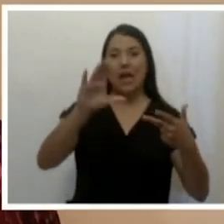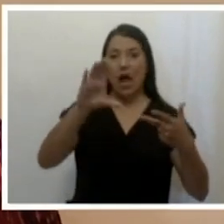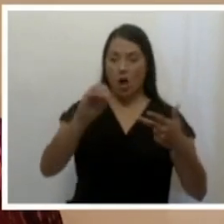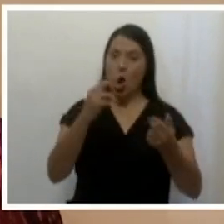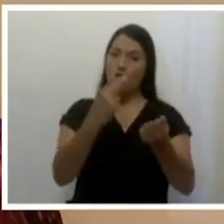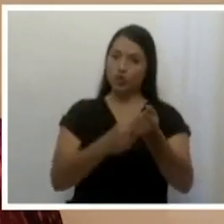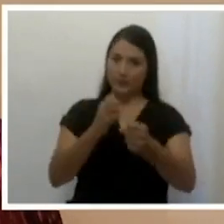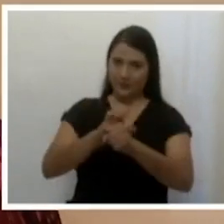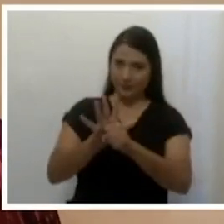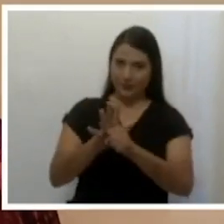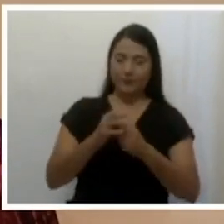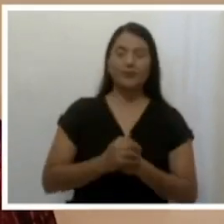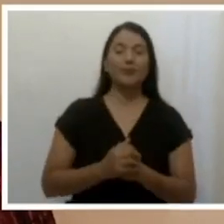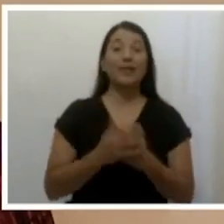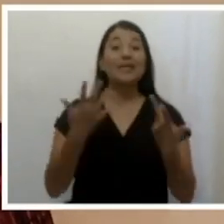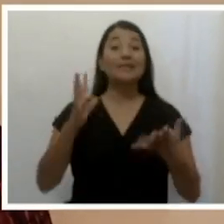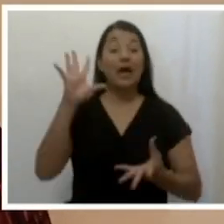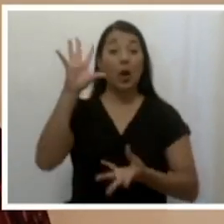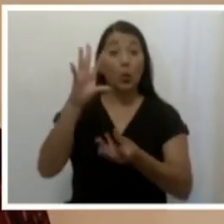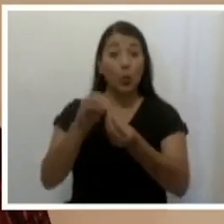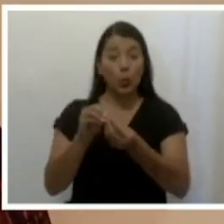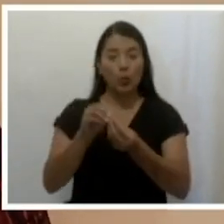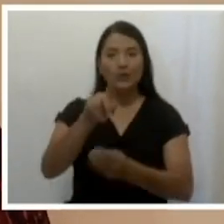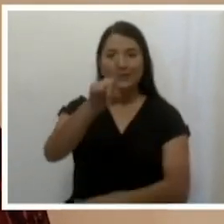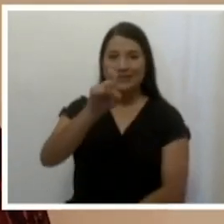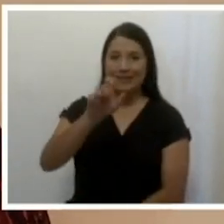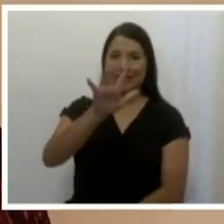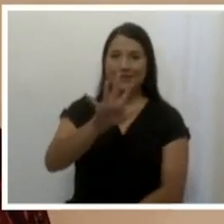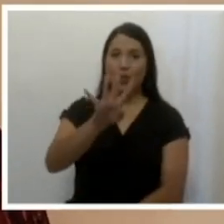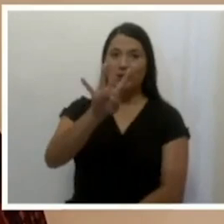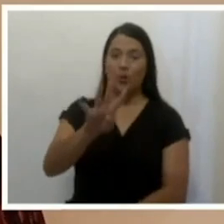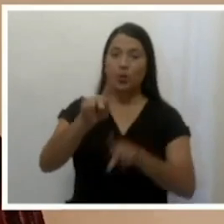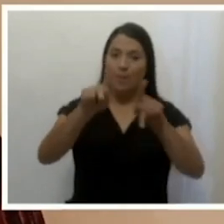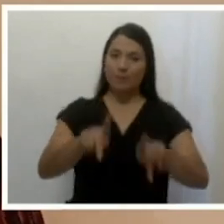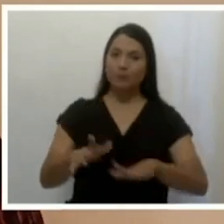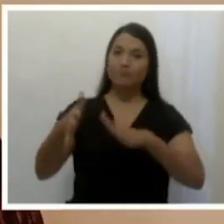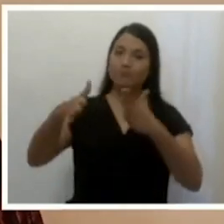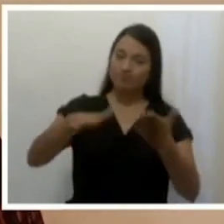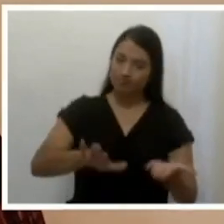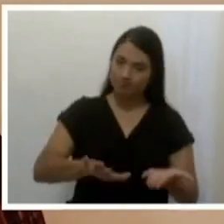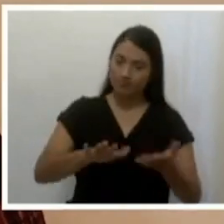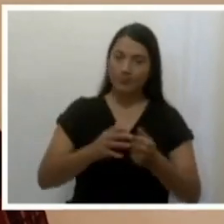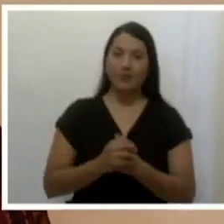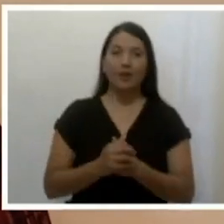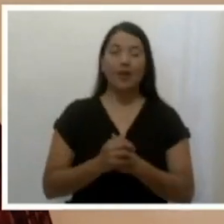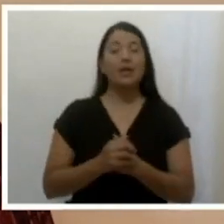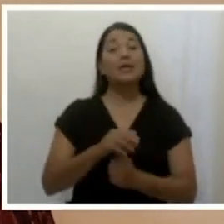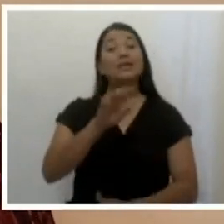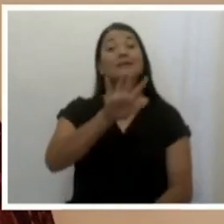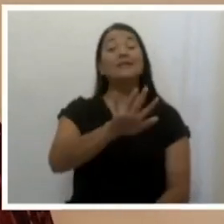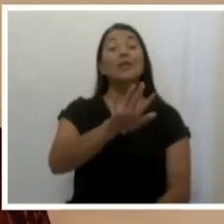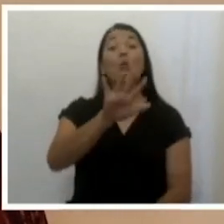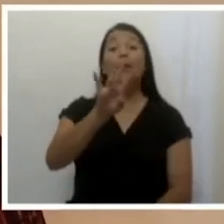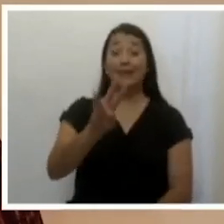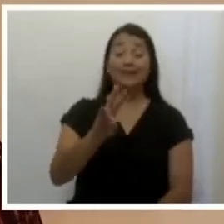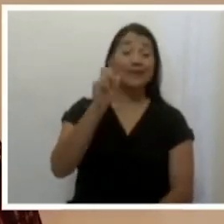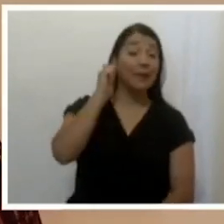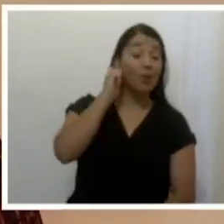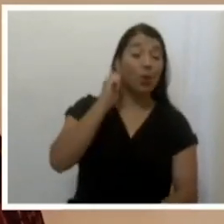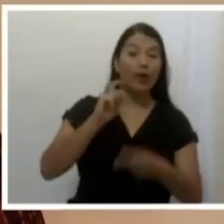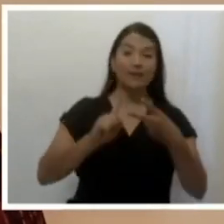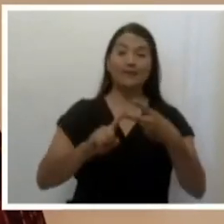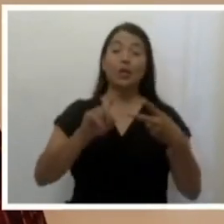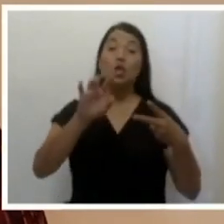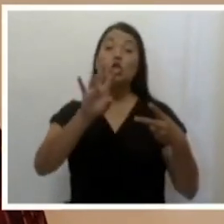En total se contabilizan 154 fallecimientos, 157 son mujeres y